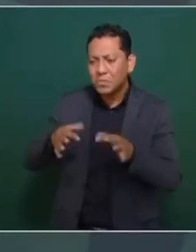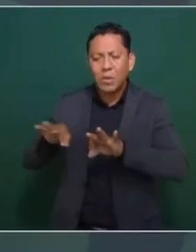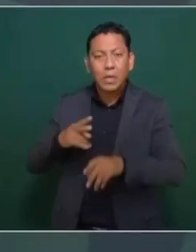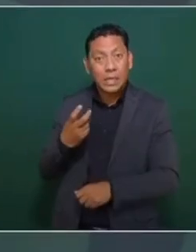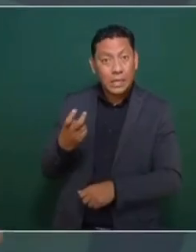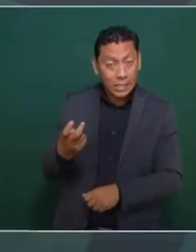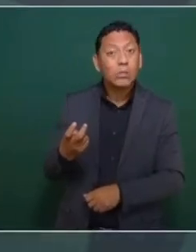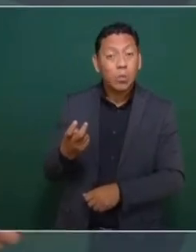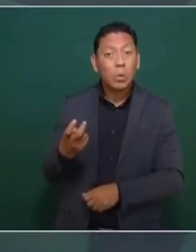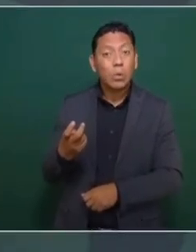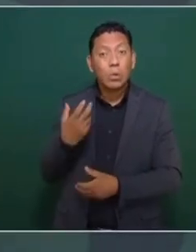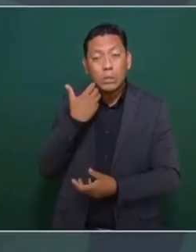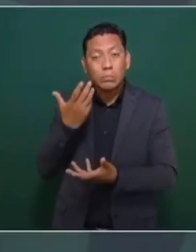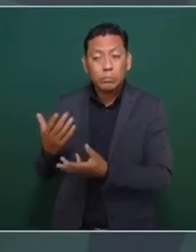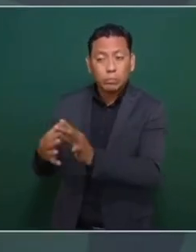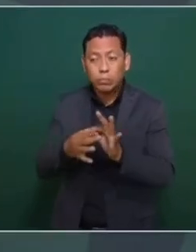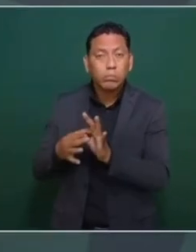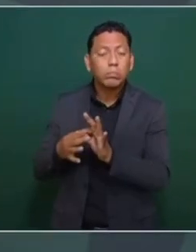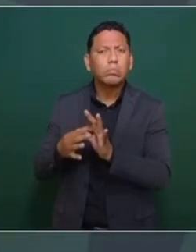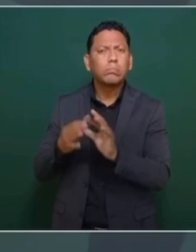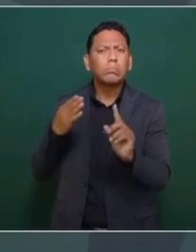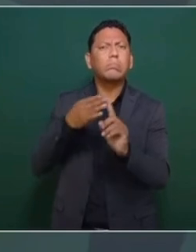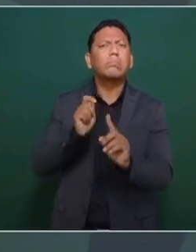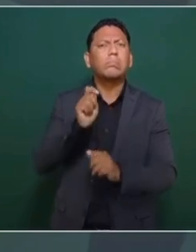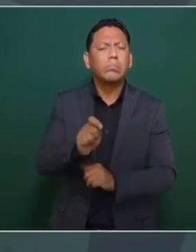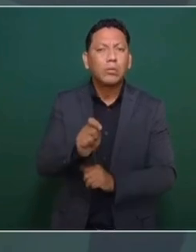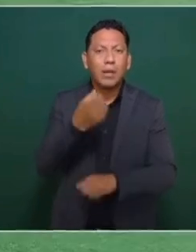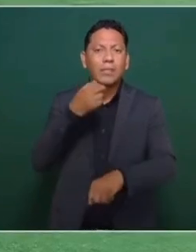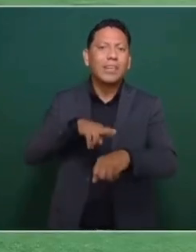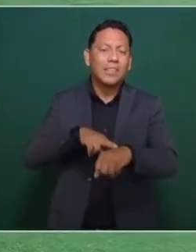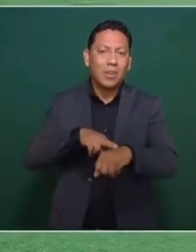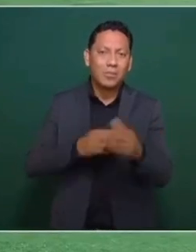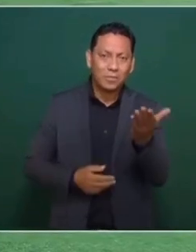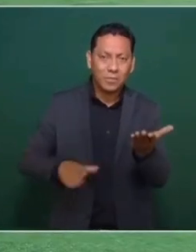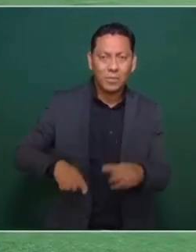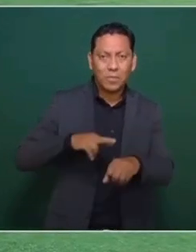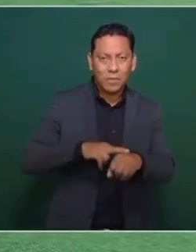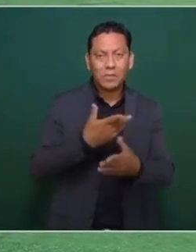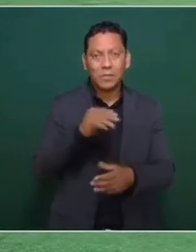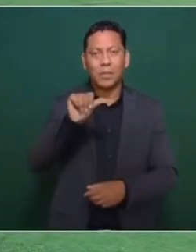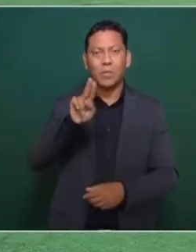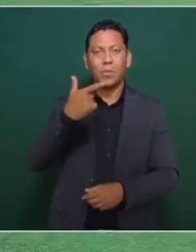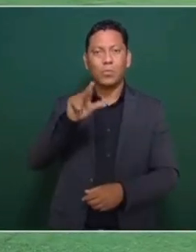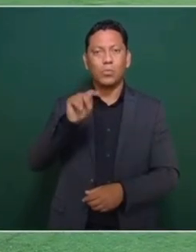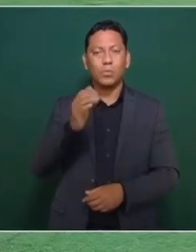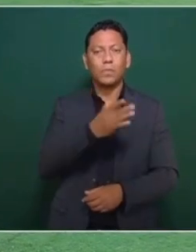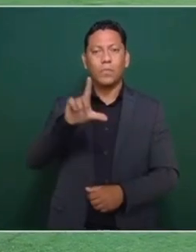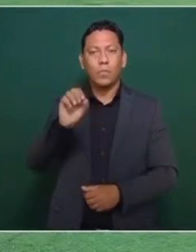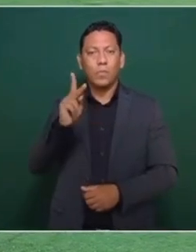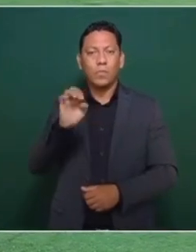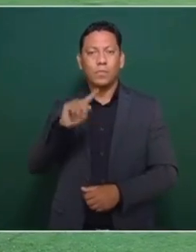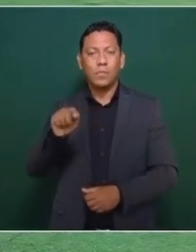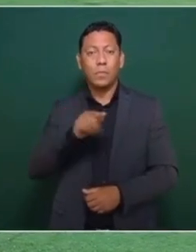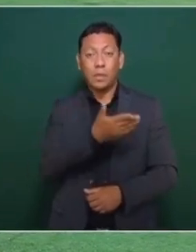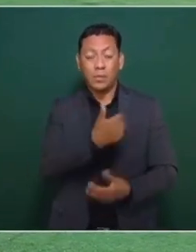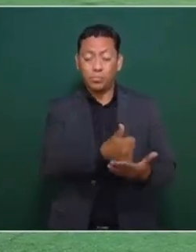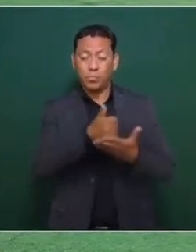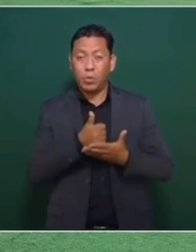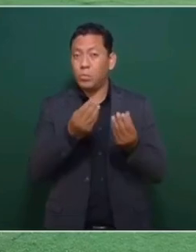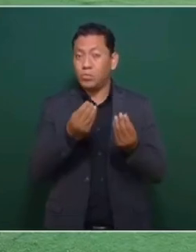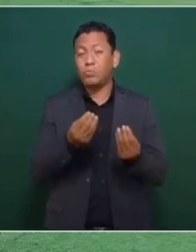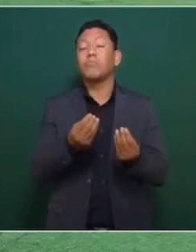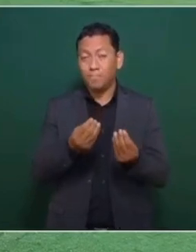tiene que ver con el secretario de Gobernación, Augusto López Hernández, que me está ayudando mucho.